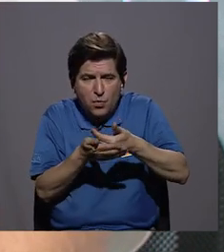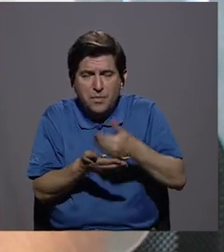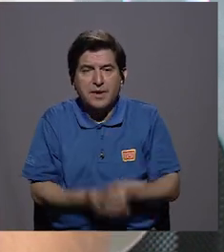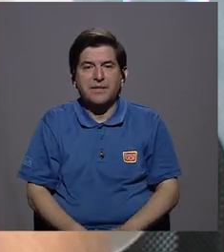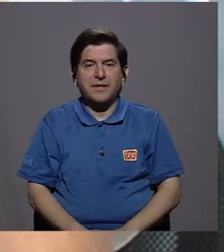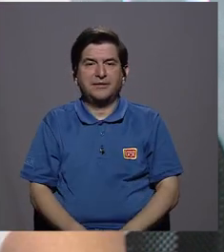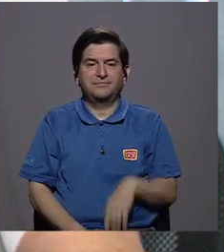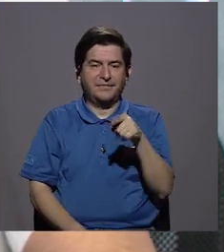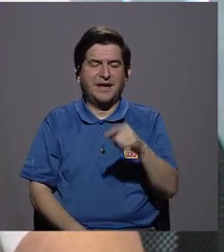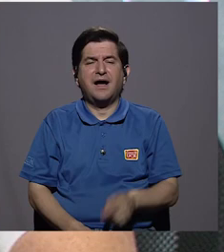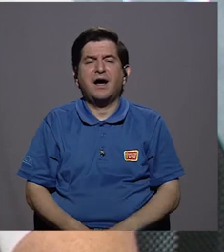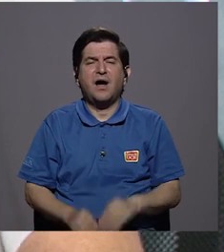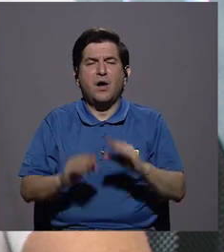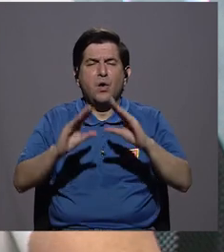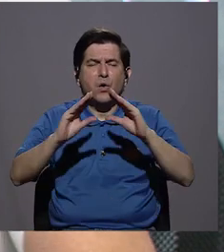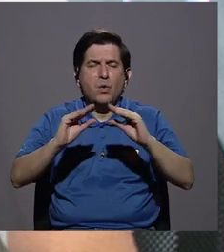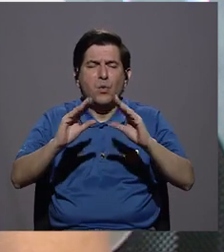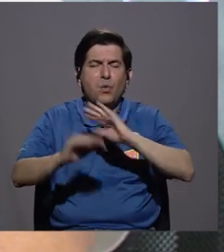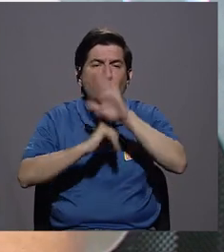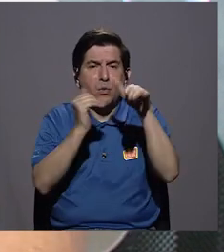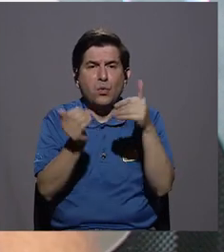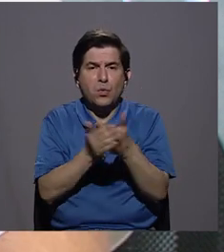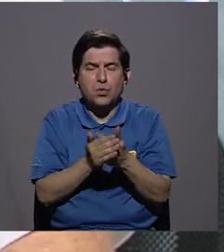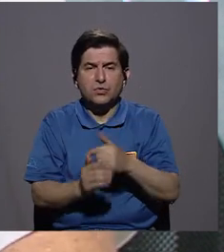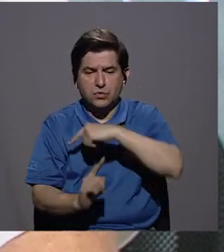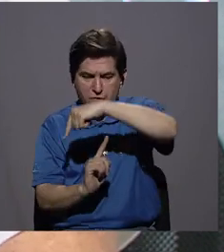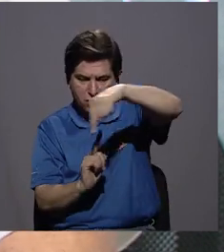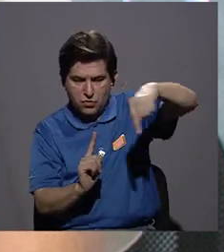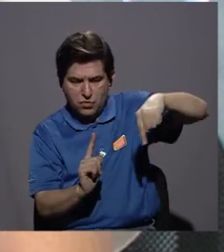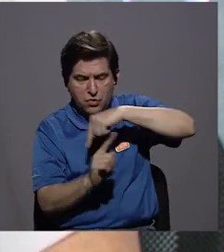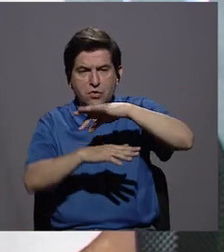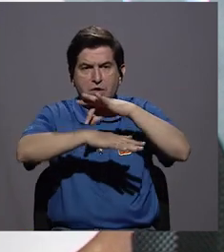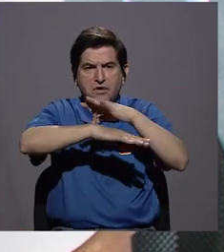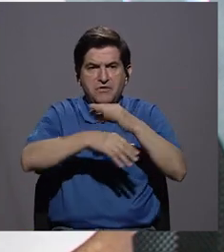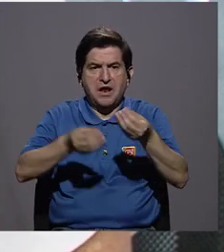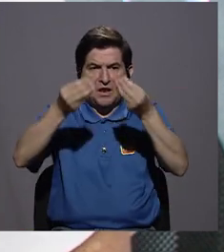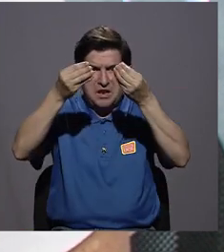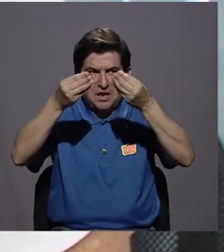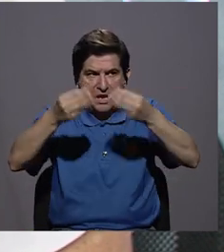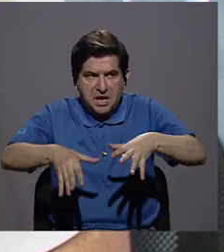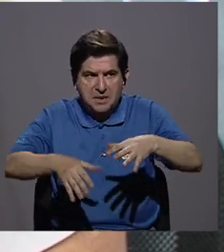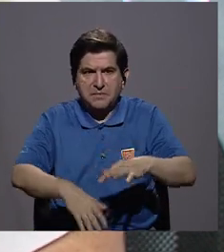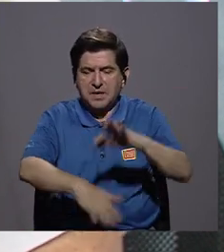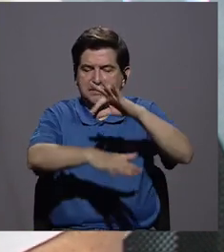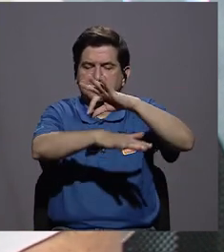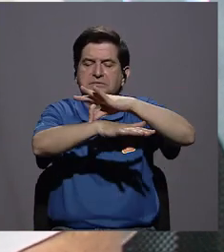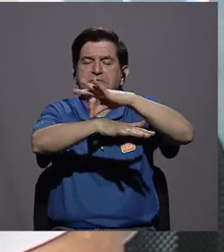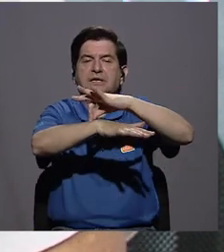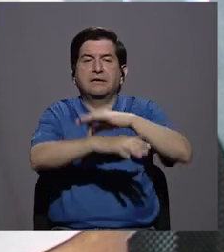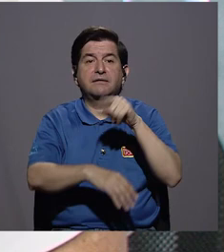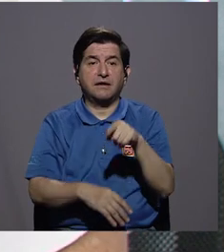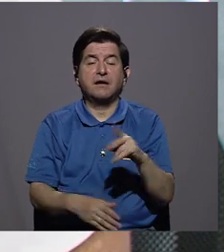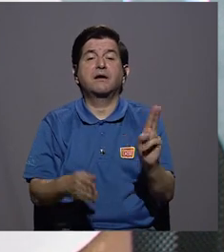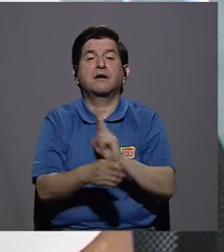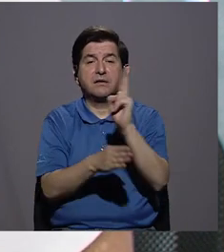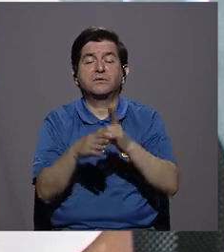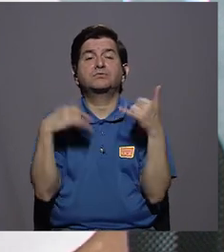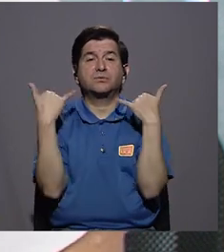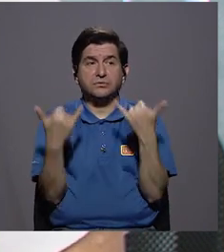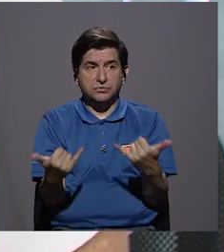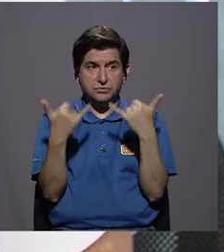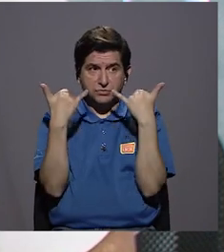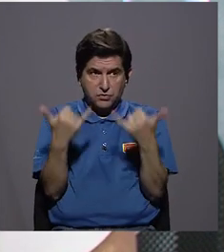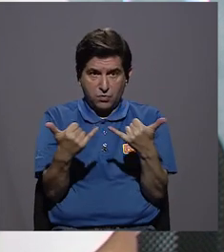suavizar todo lo que es la piel circundante y se va a perder esa piel. Entonces eso es lo que se usa en